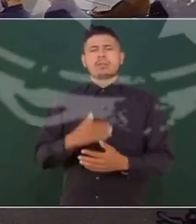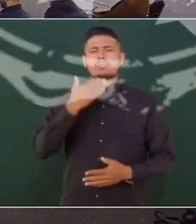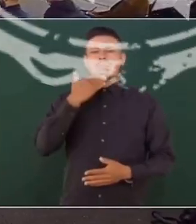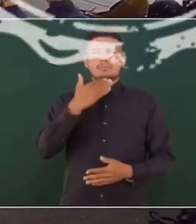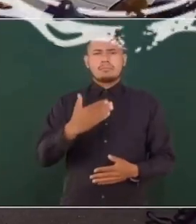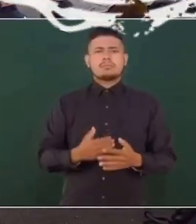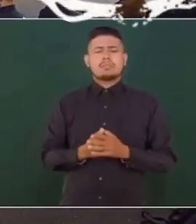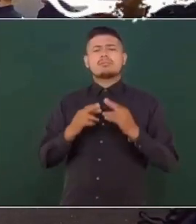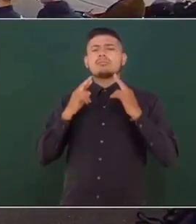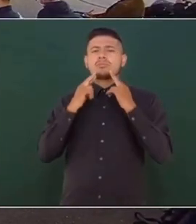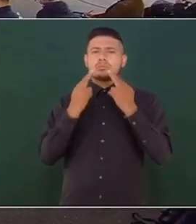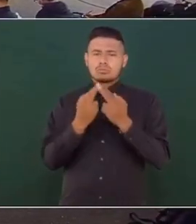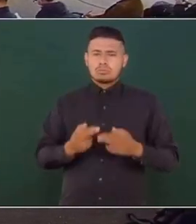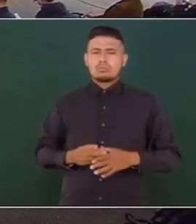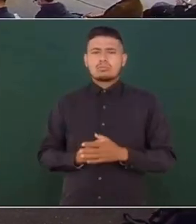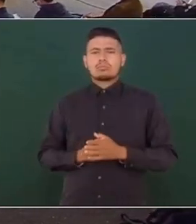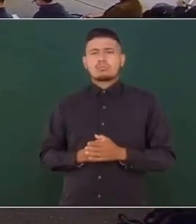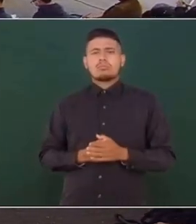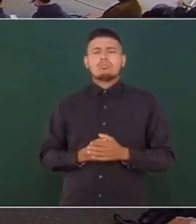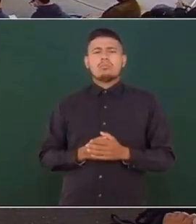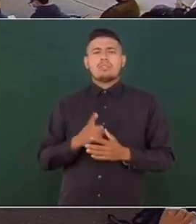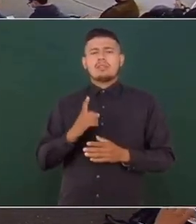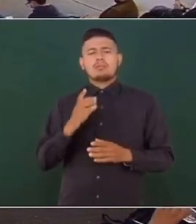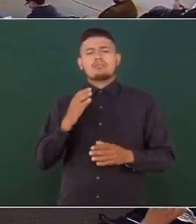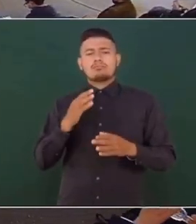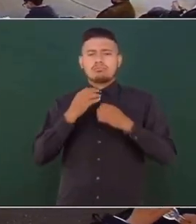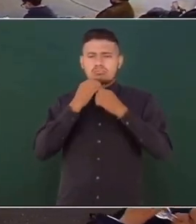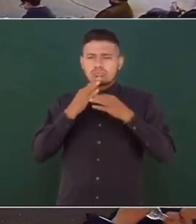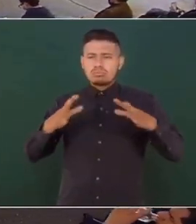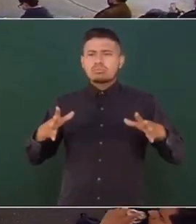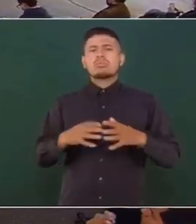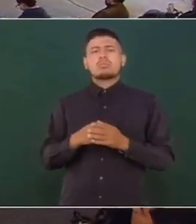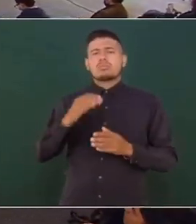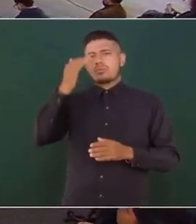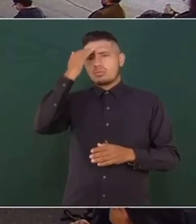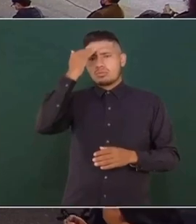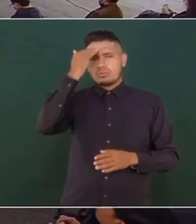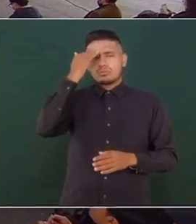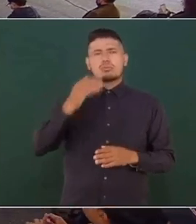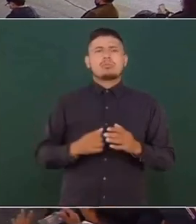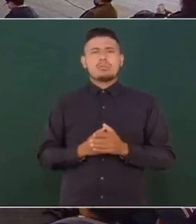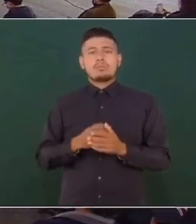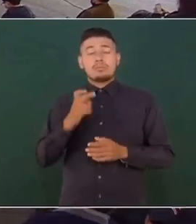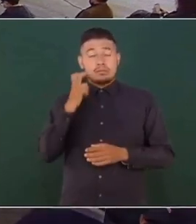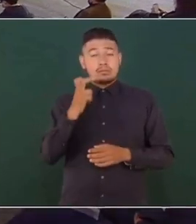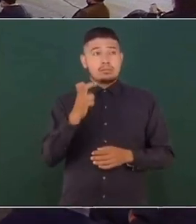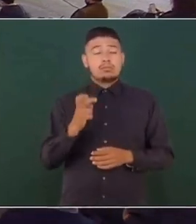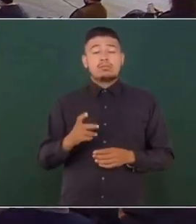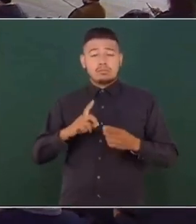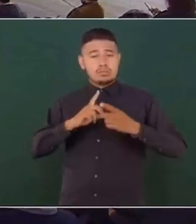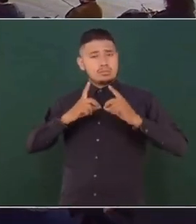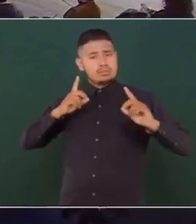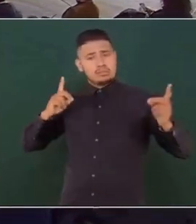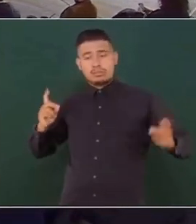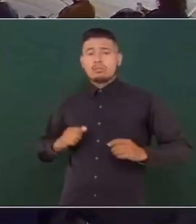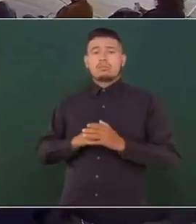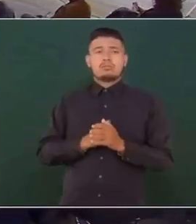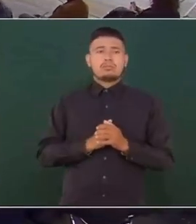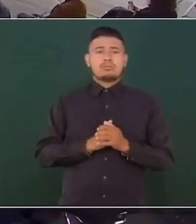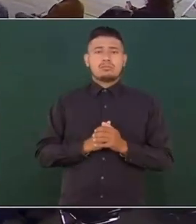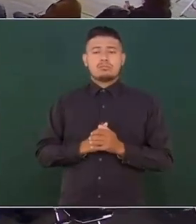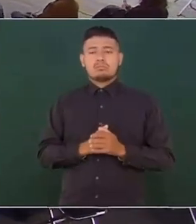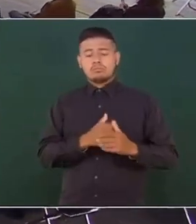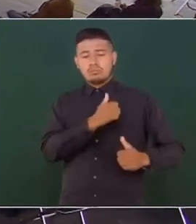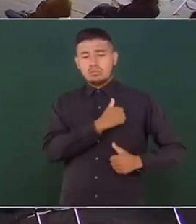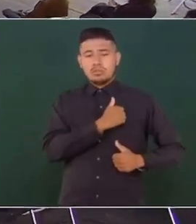Esta reunión que tuvimos fue de carácter informativa, ¿qué les dimos a conocer? Bueno, precisamente lo que hemos desarrollado las